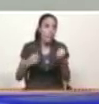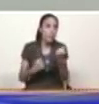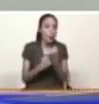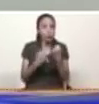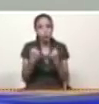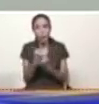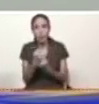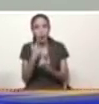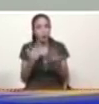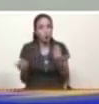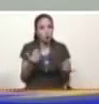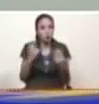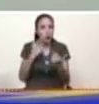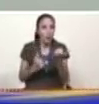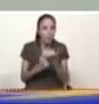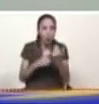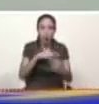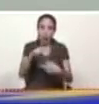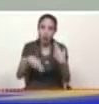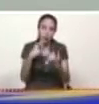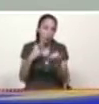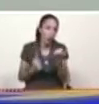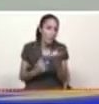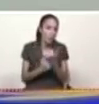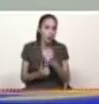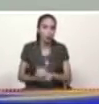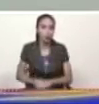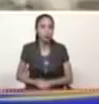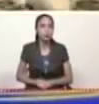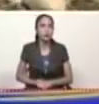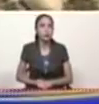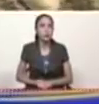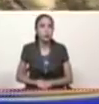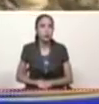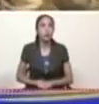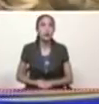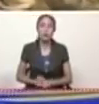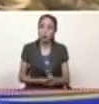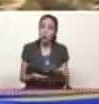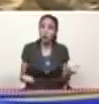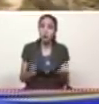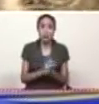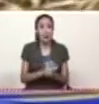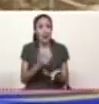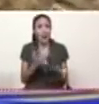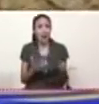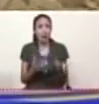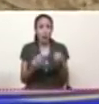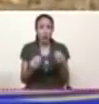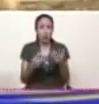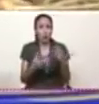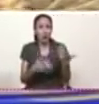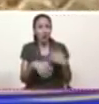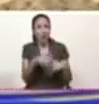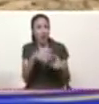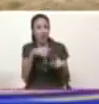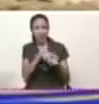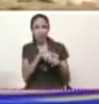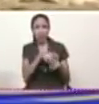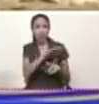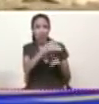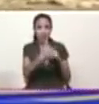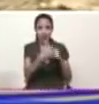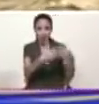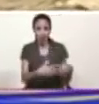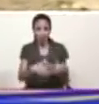tenemos con la revolución bolivariana y por supuesto con su gobierno presidente decirle que a pesar del asedio internacional que a pesar de los ataques del